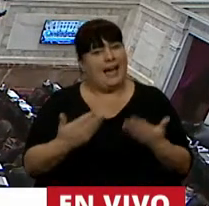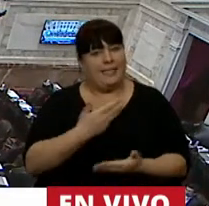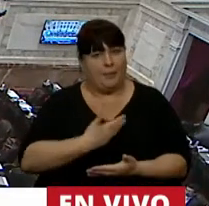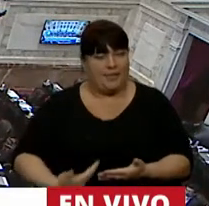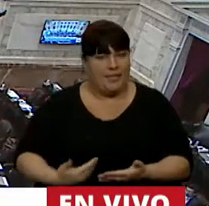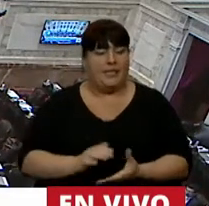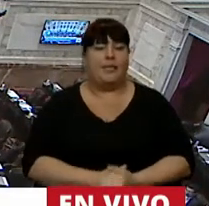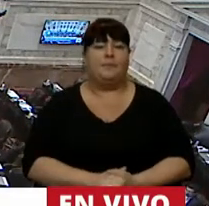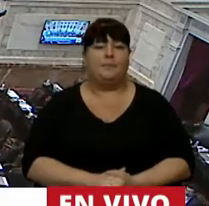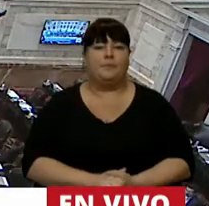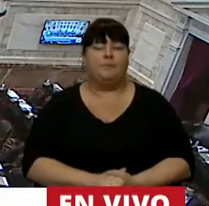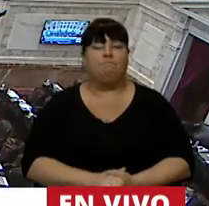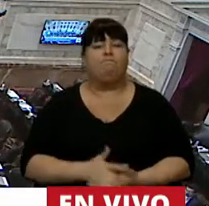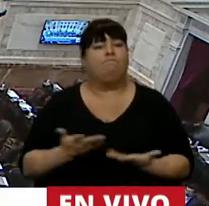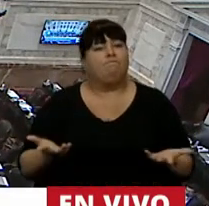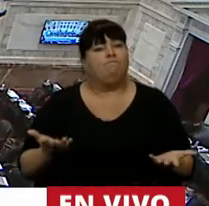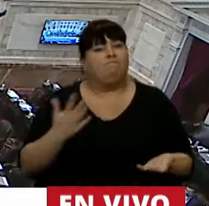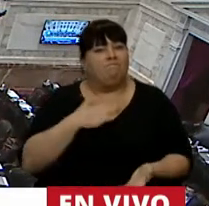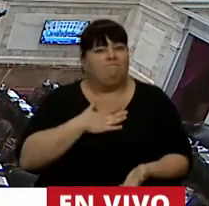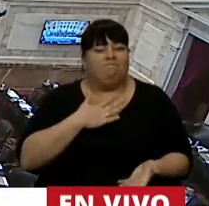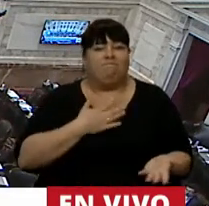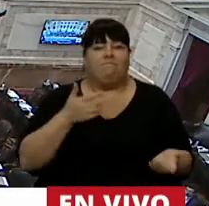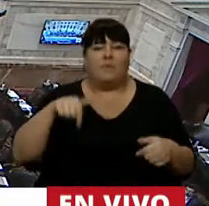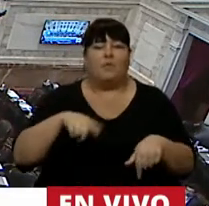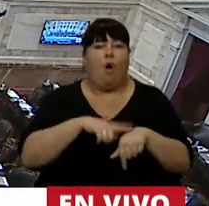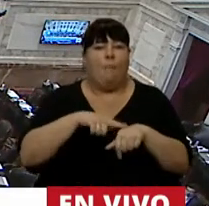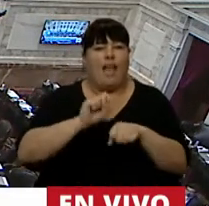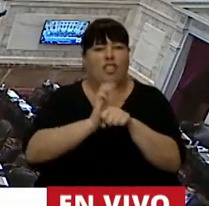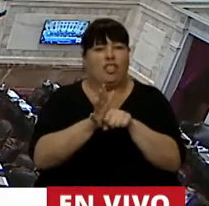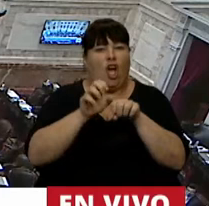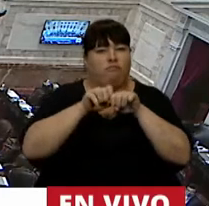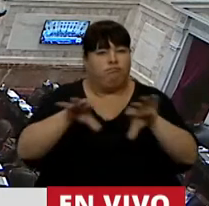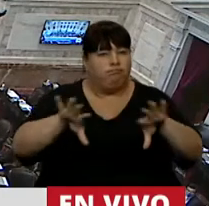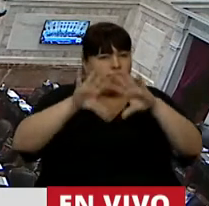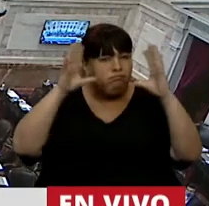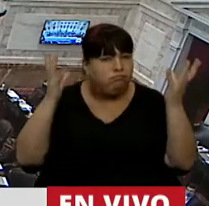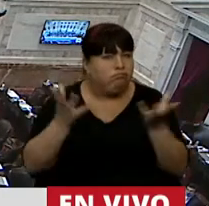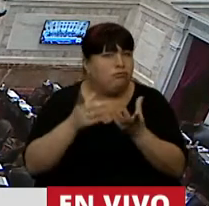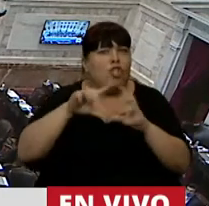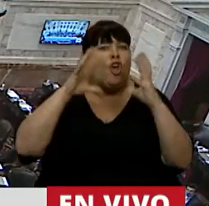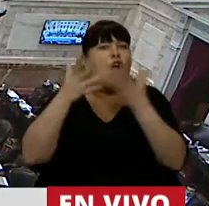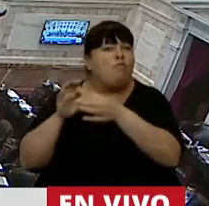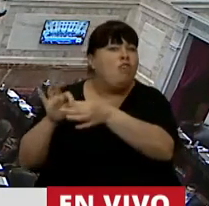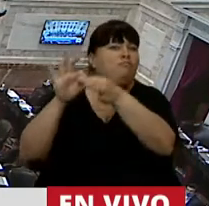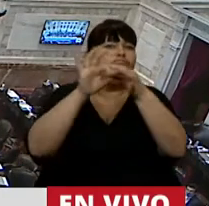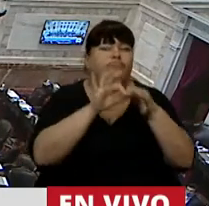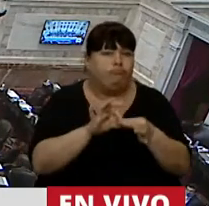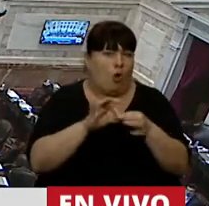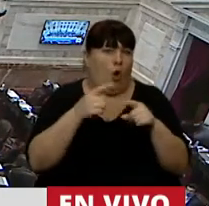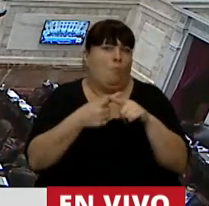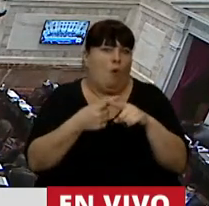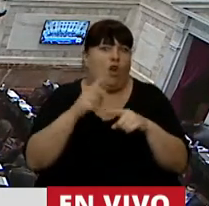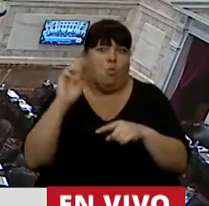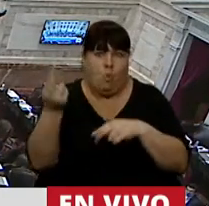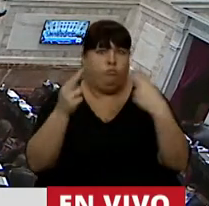Presidente. Resulta lamentable que en medio de una pandemia donde el mundo se une, porque la